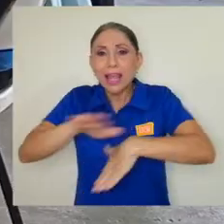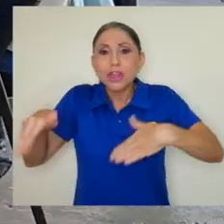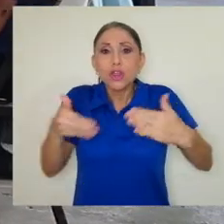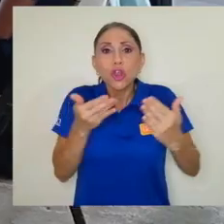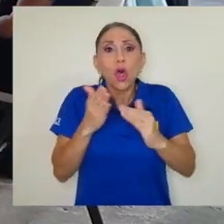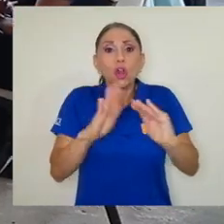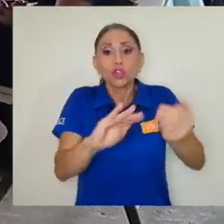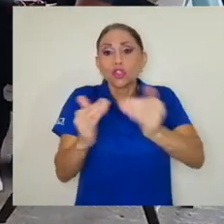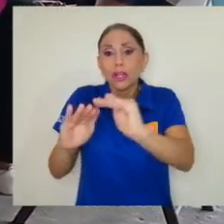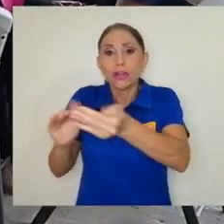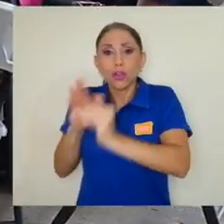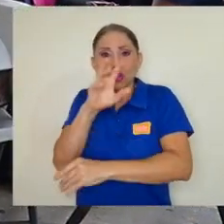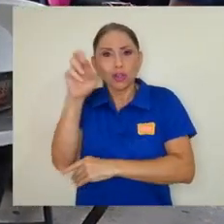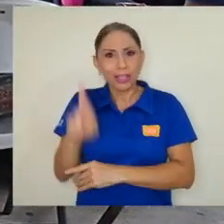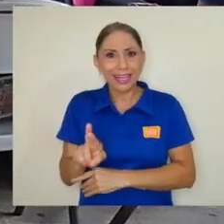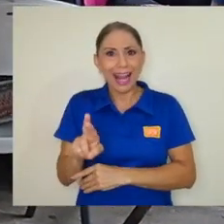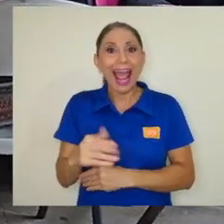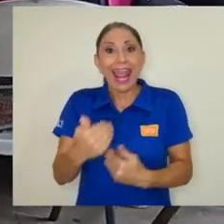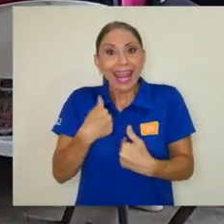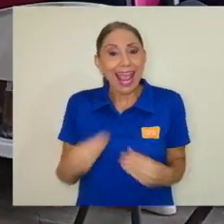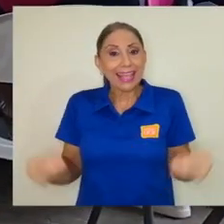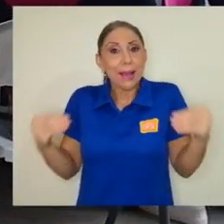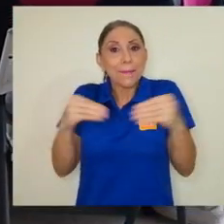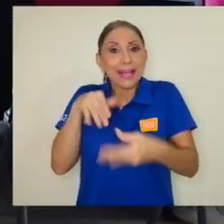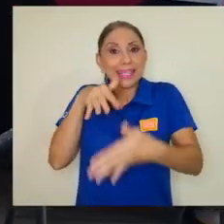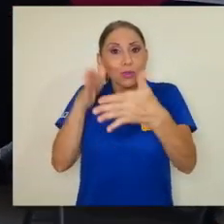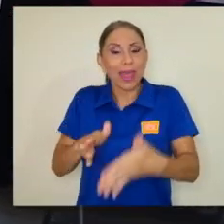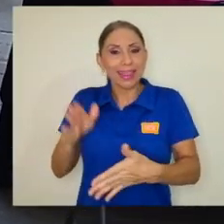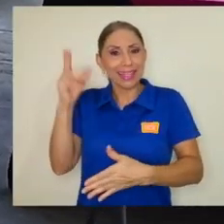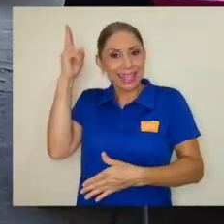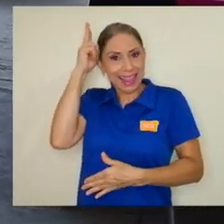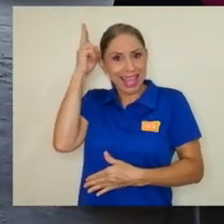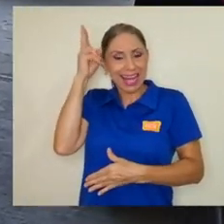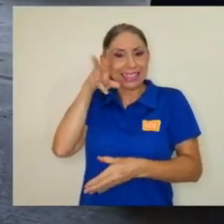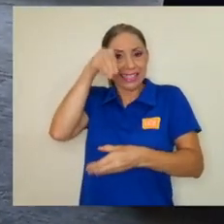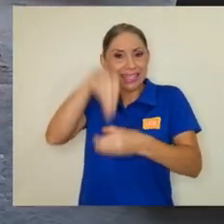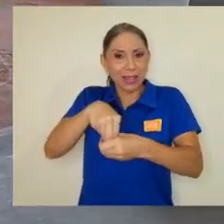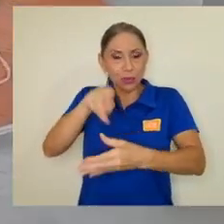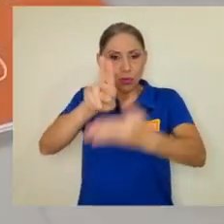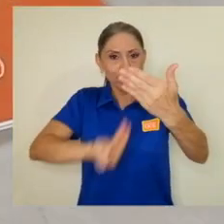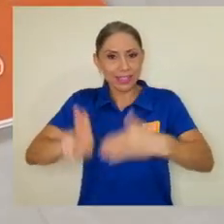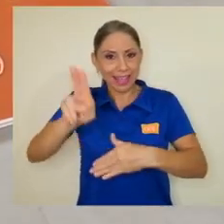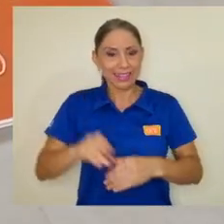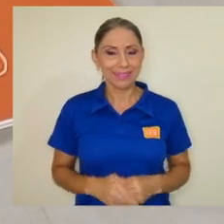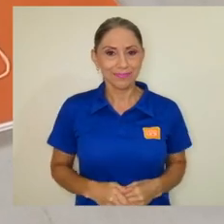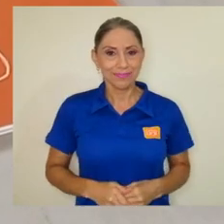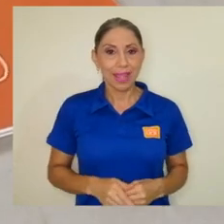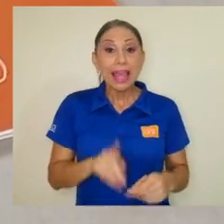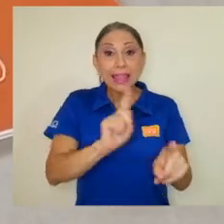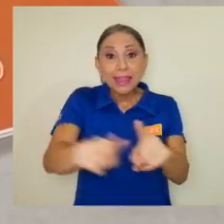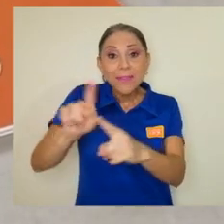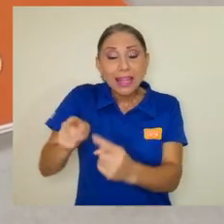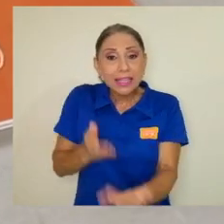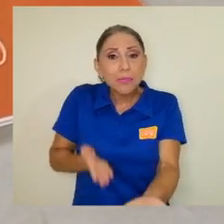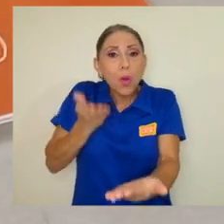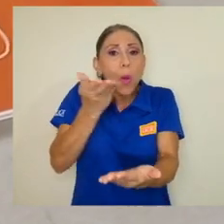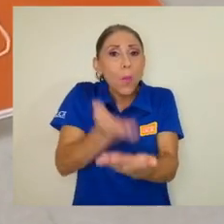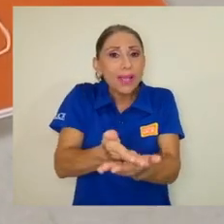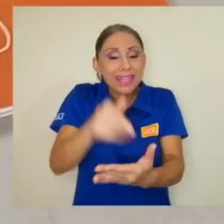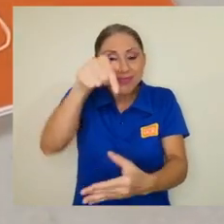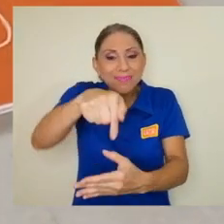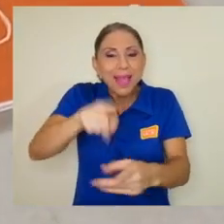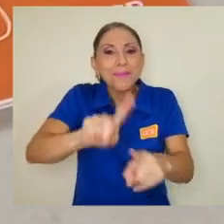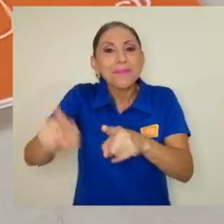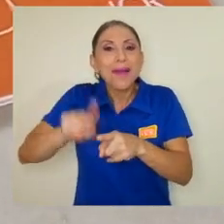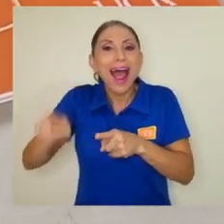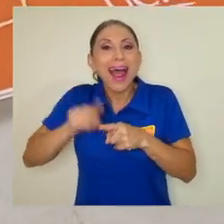y que haya mayor cantidad de estudiantes indígenas en las universidades. Dentro de las propuestas que se expusieron se encuentran